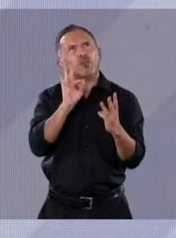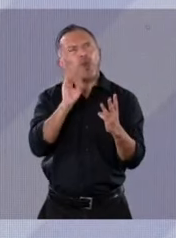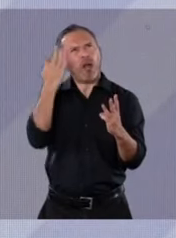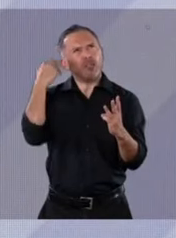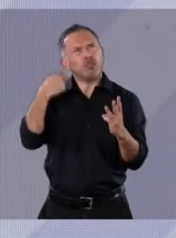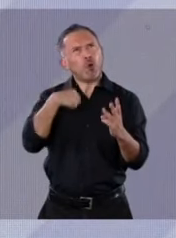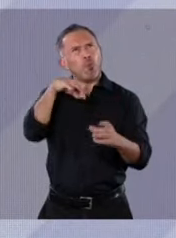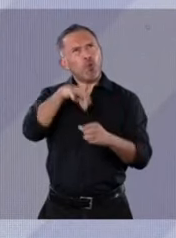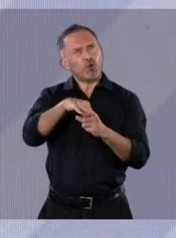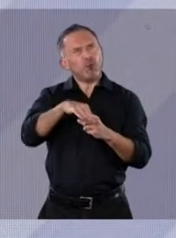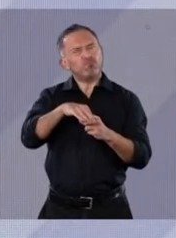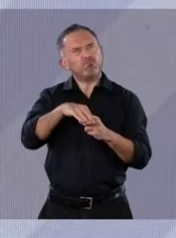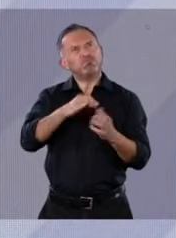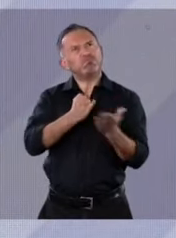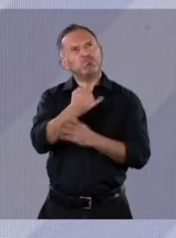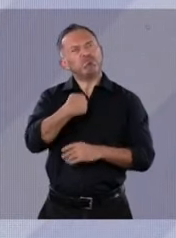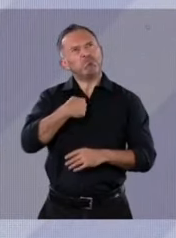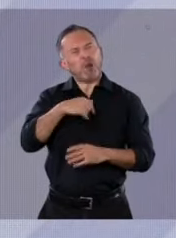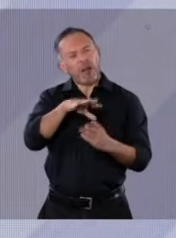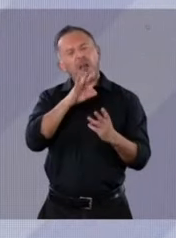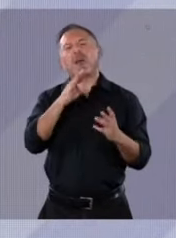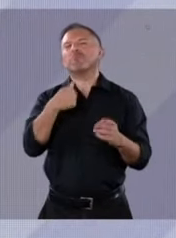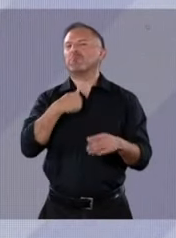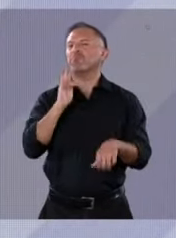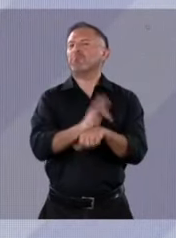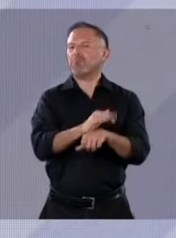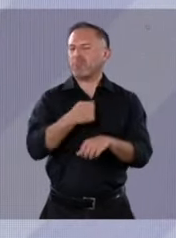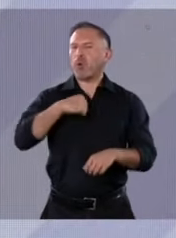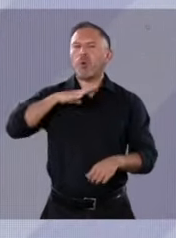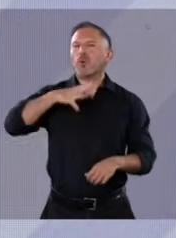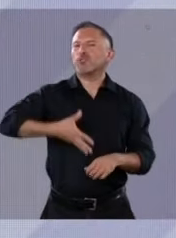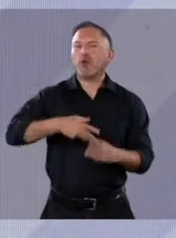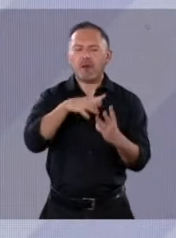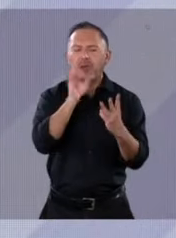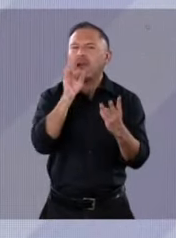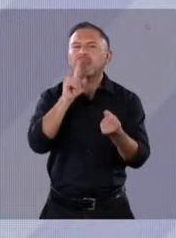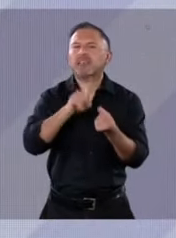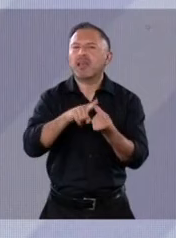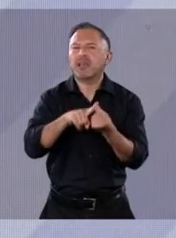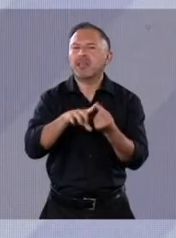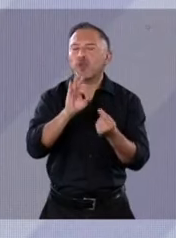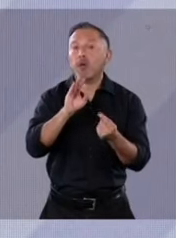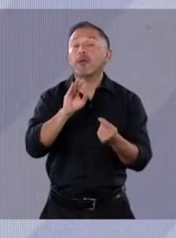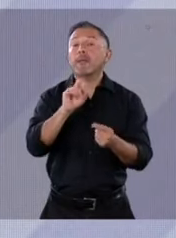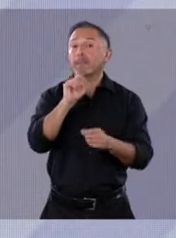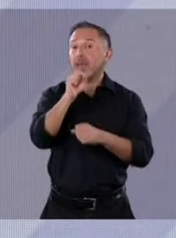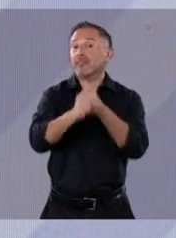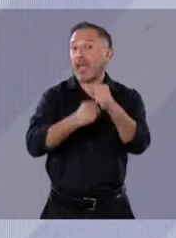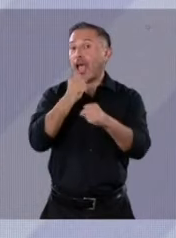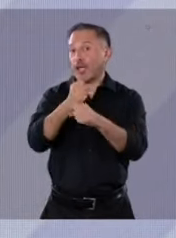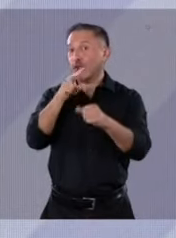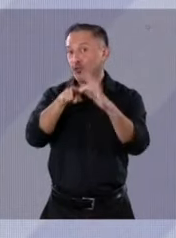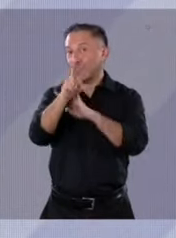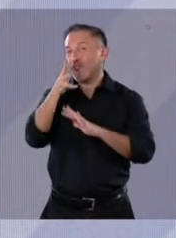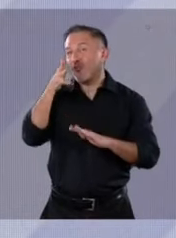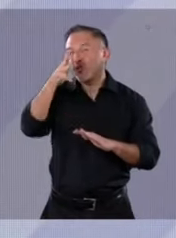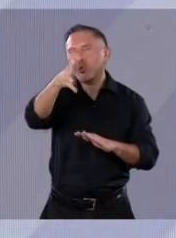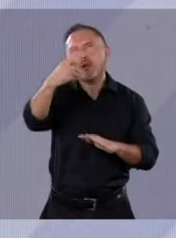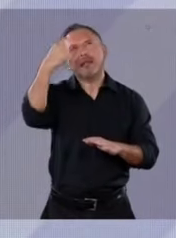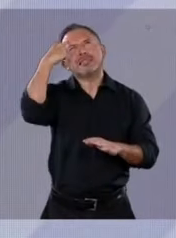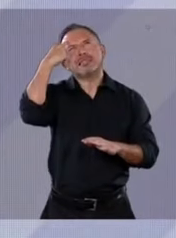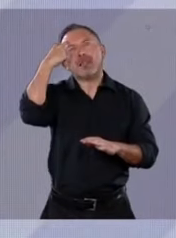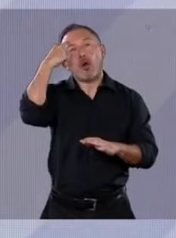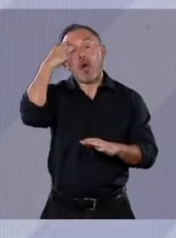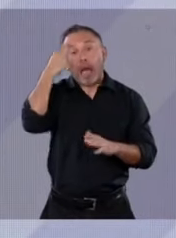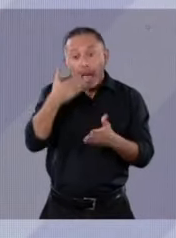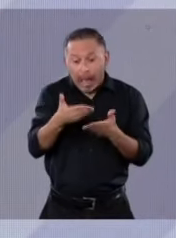votado? En 10 semanas hemos logrado algo que parecía imposible, darle la vuelta a la elección. Pero hoy tenemos un reto más importante que es cambiar el